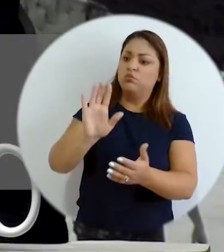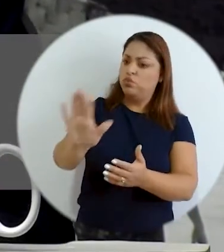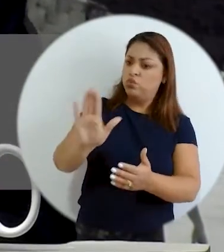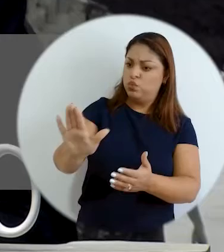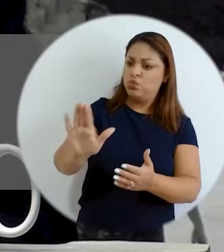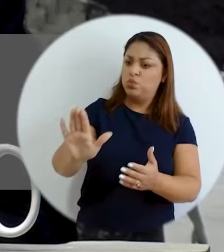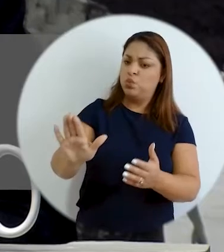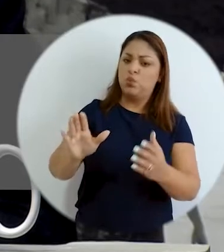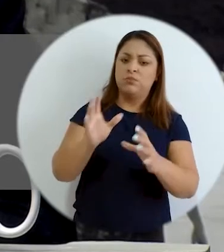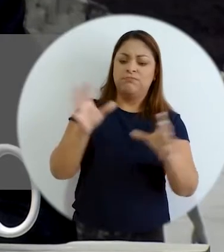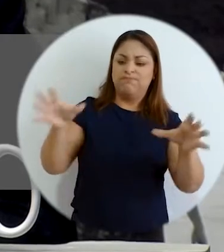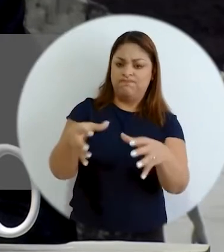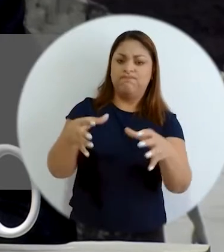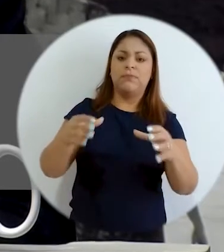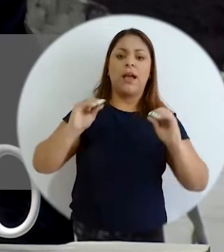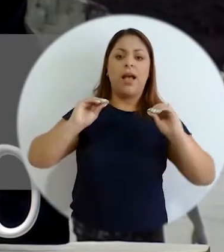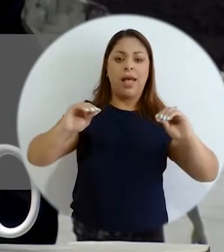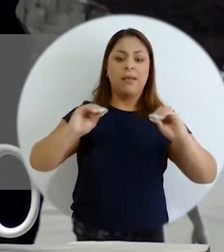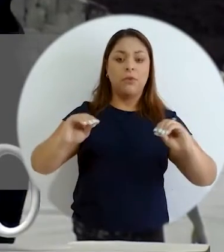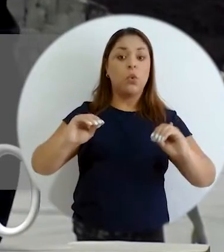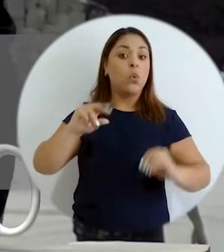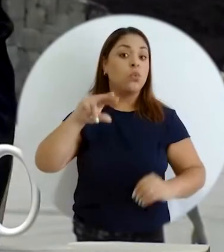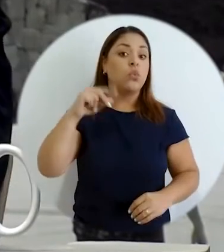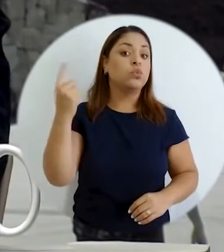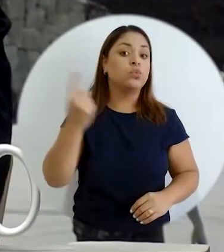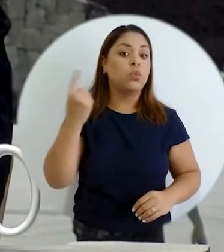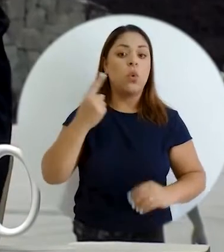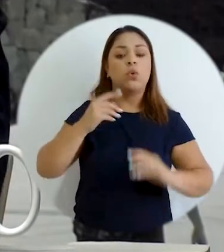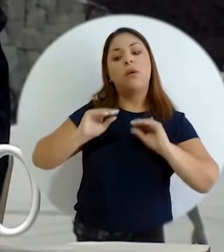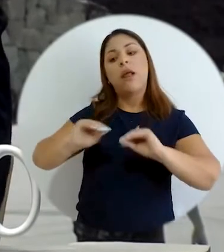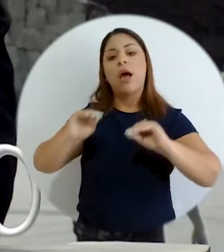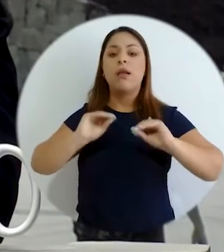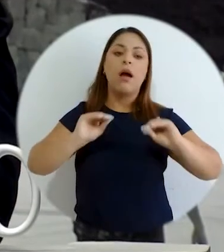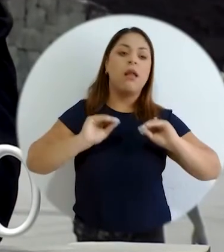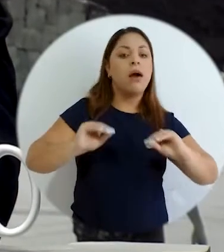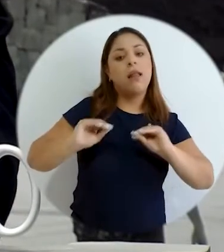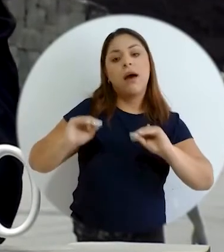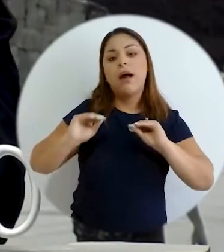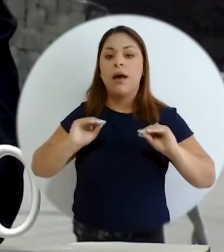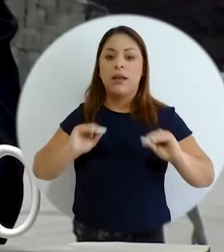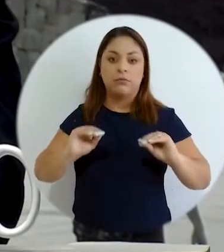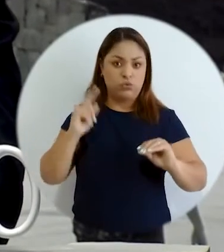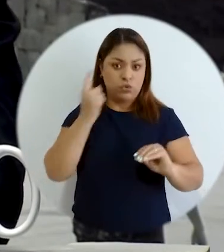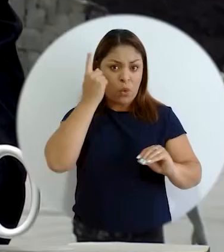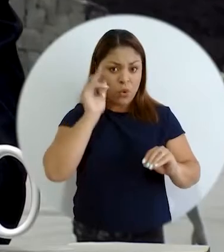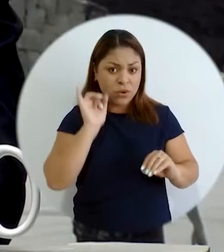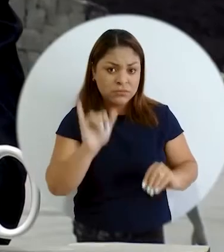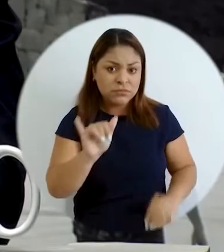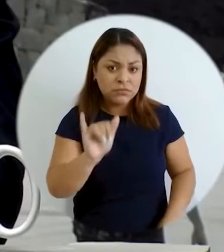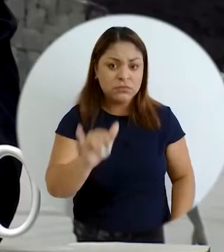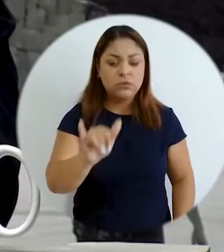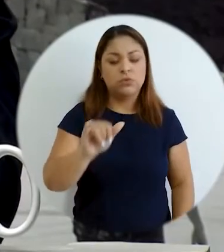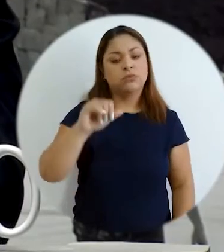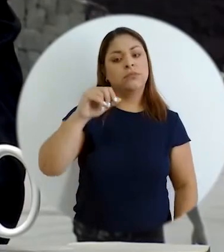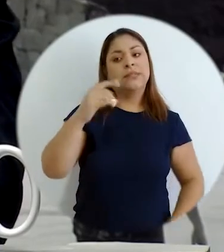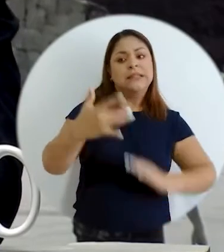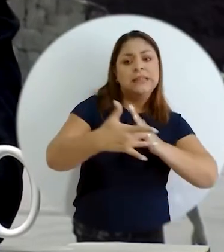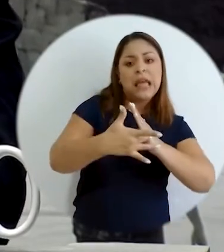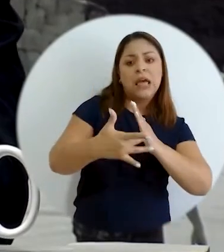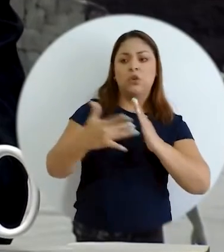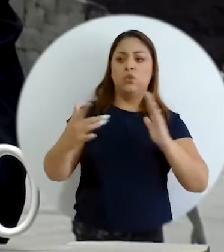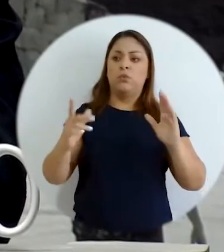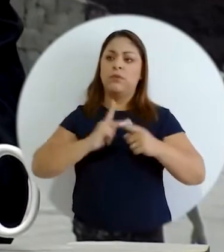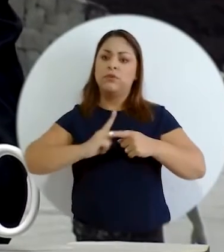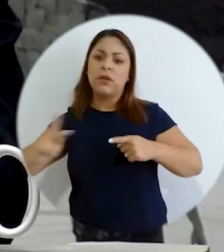cuerpo académico que no sólo tiene la obligación de la formación de recurso humano especializado